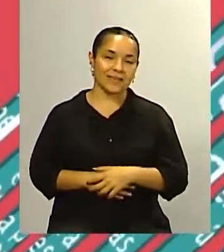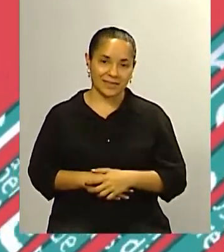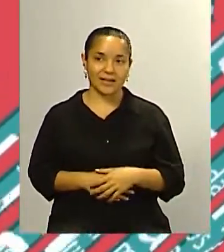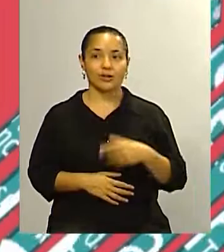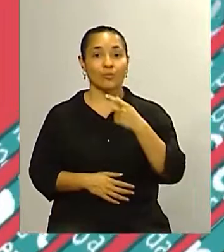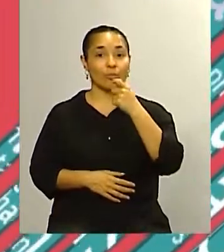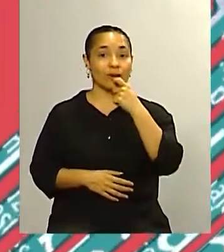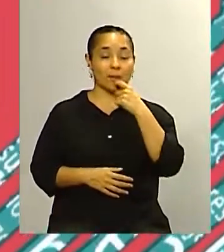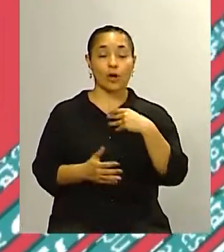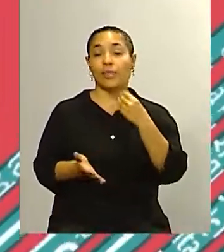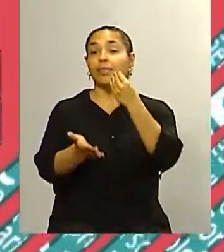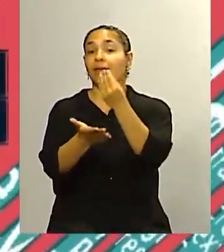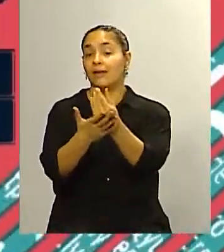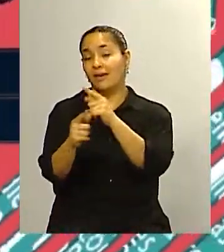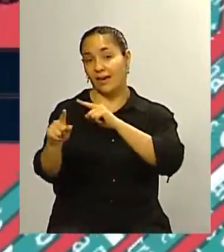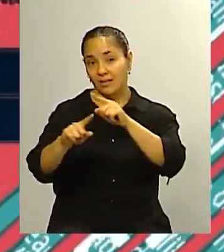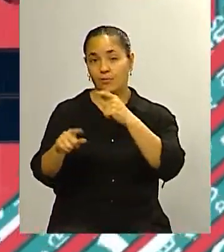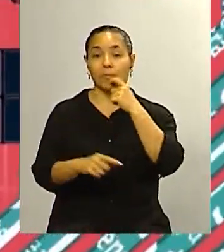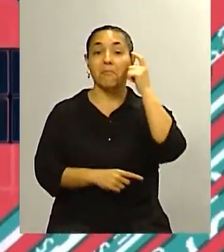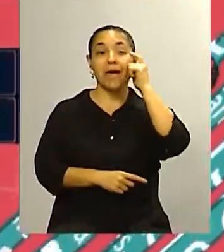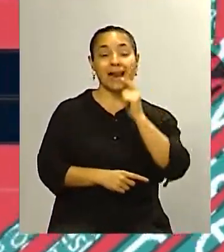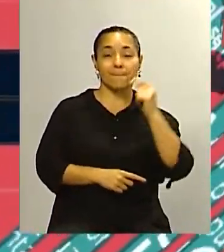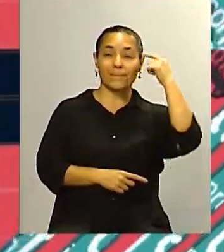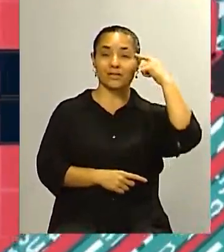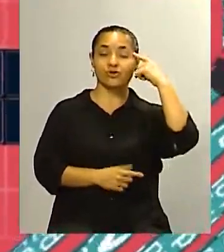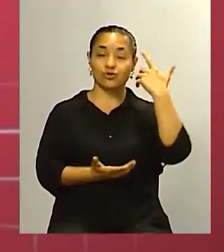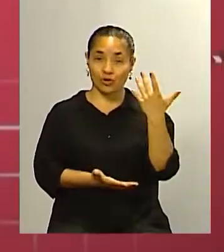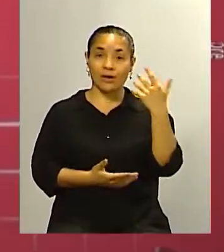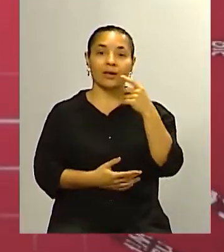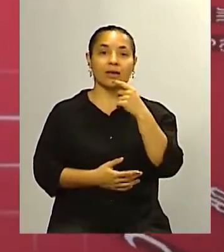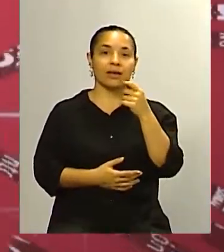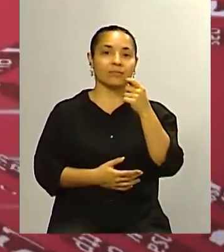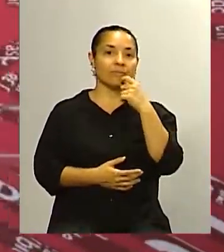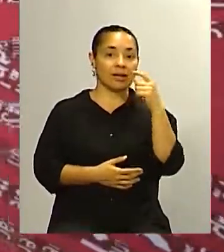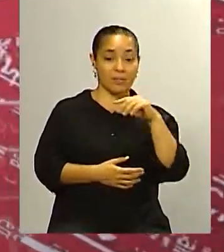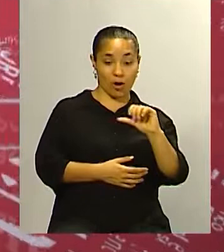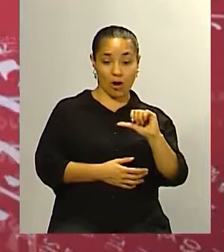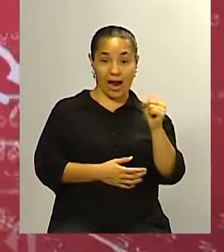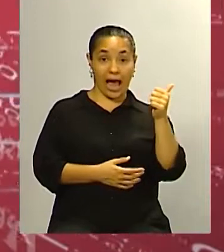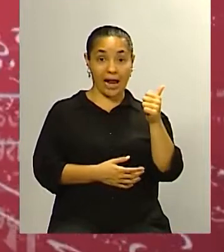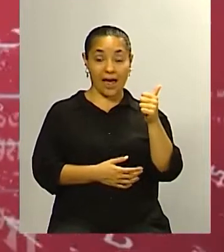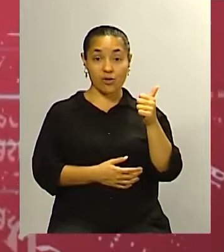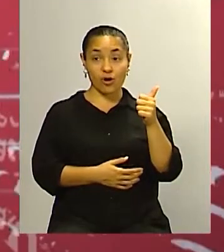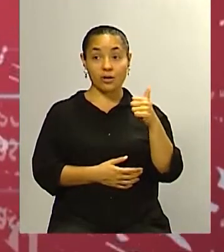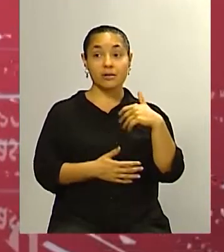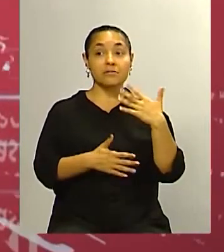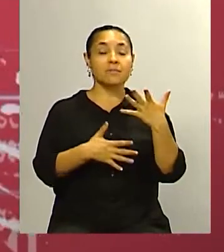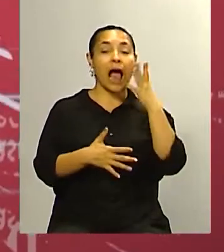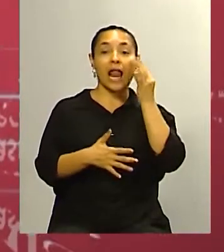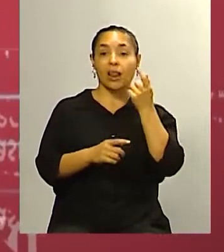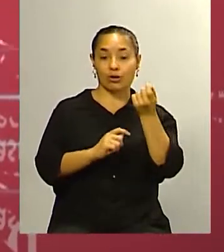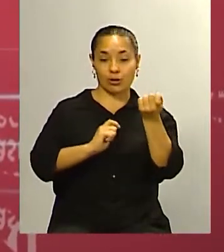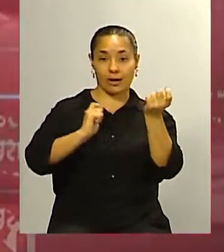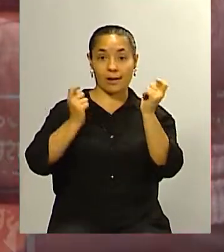por más digamos a ver lo que Menem pensó es que el efecto ganador le iba a producir un cambio